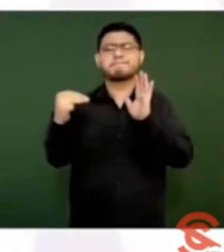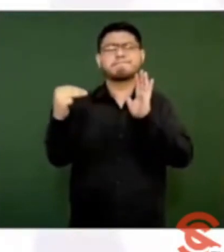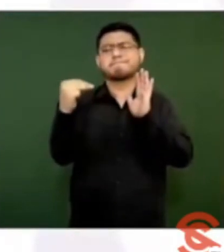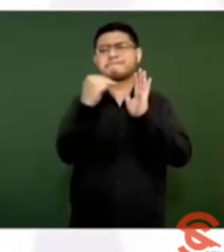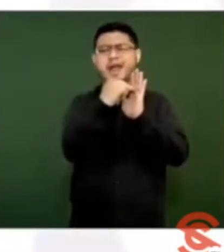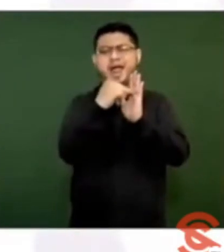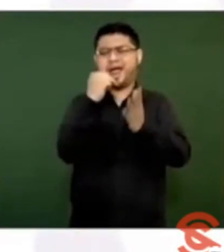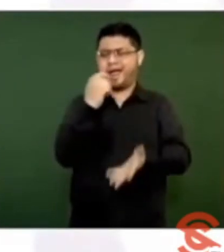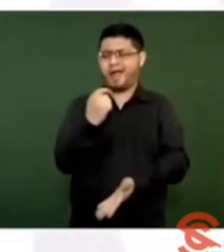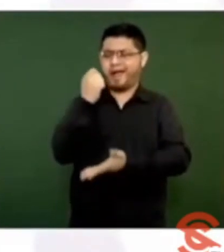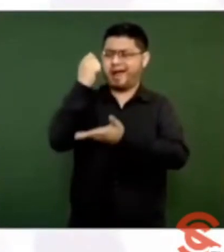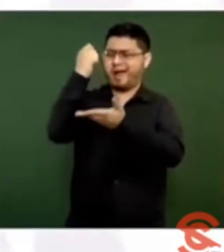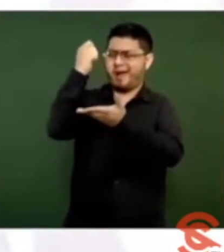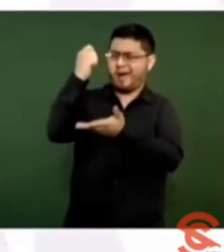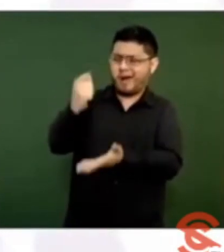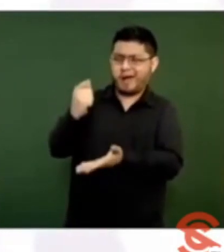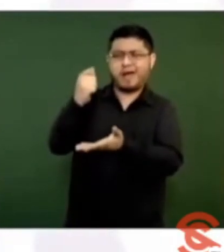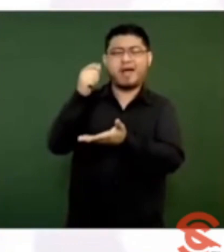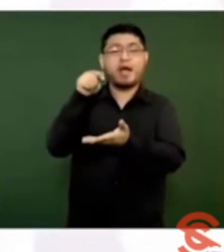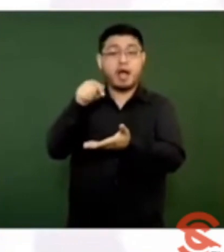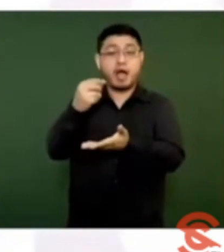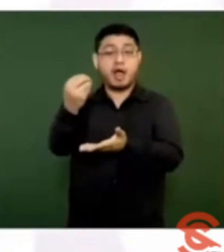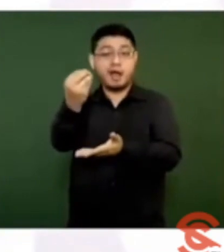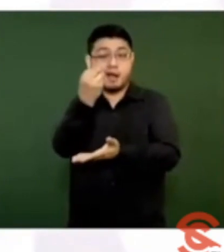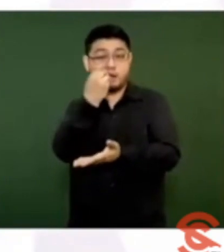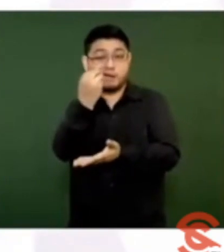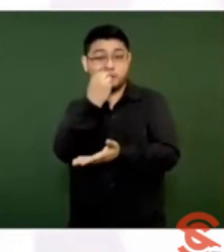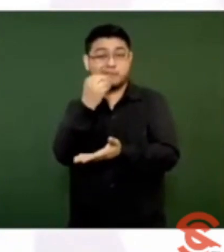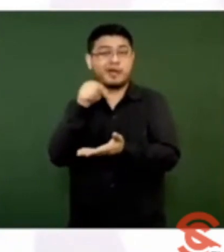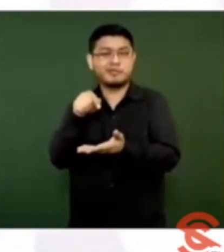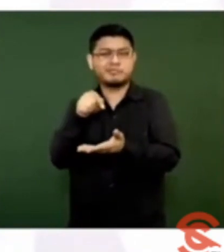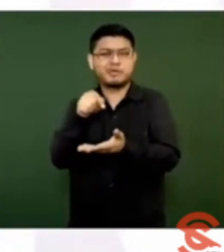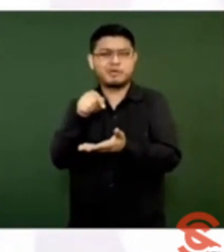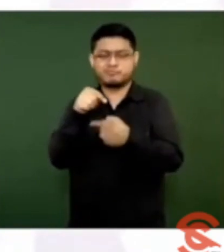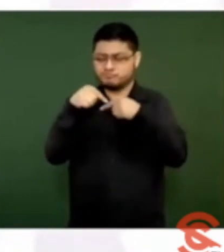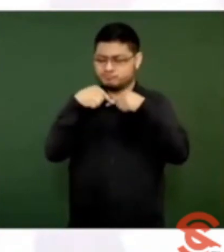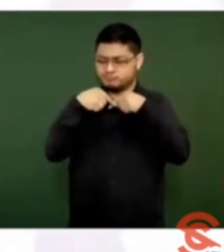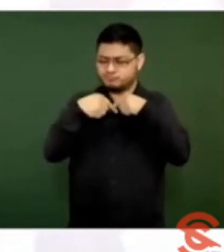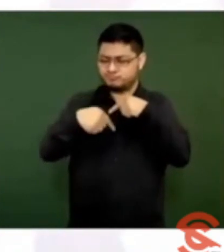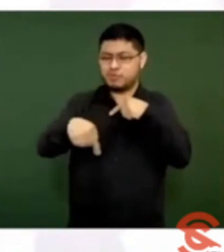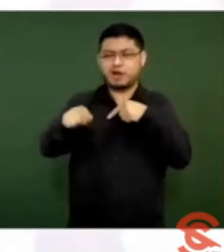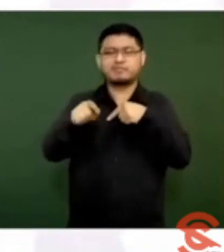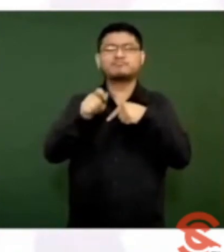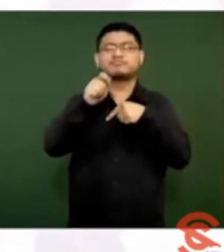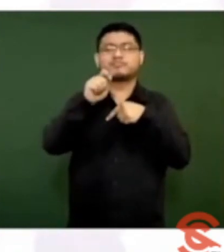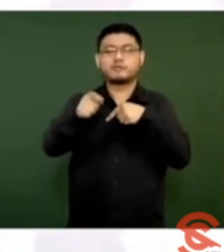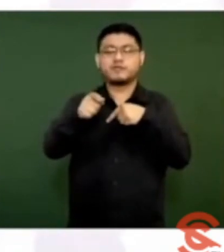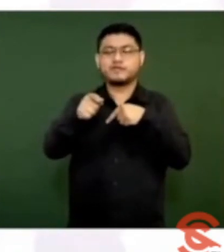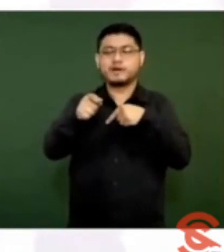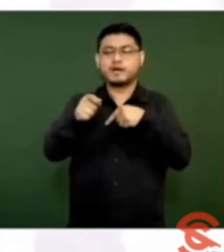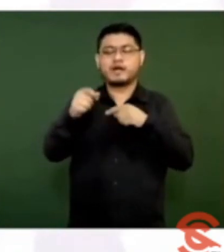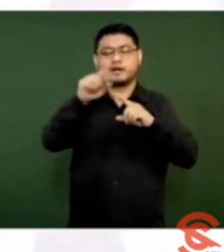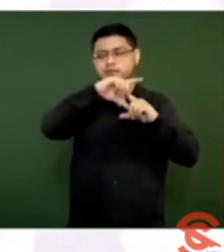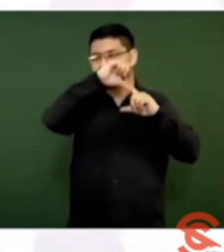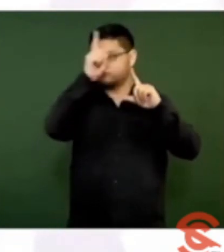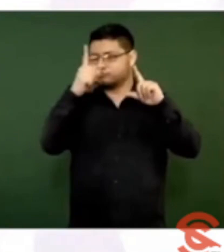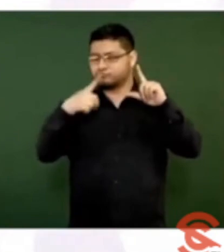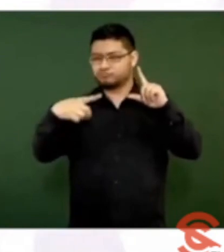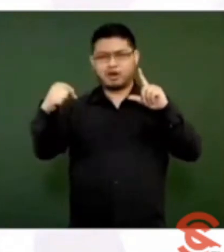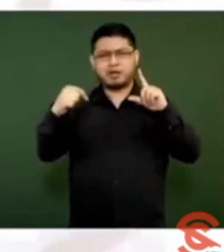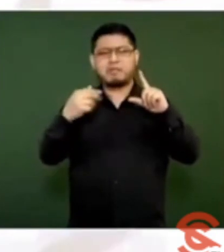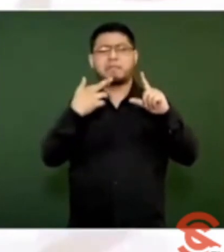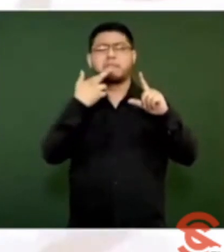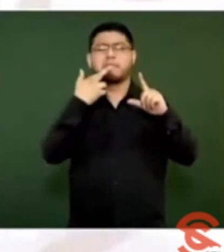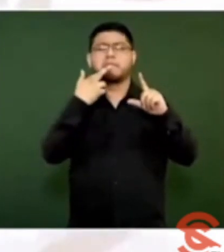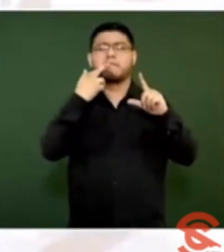toneladas de alimentos, lo que garantiza la autosuficiencia alimentaria nacional y la